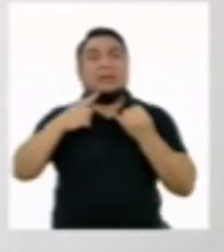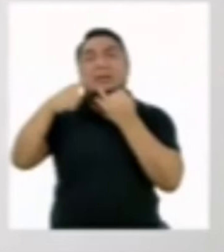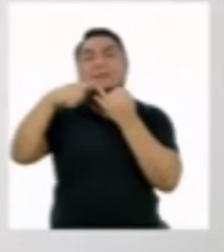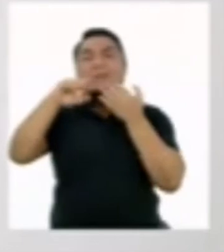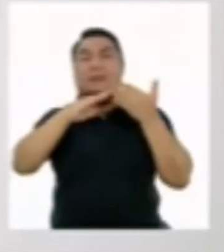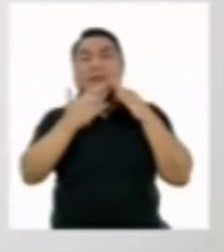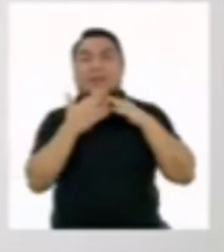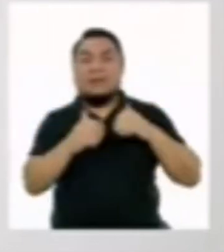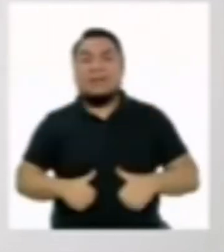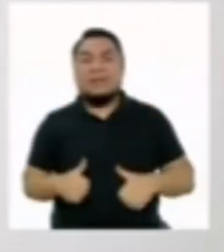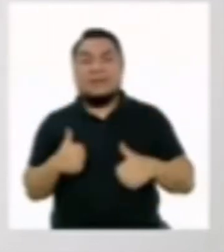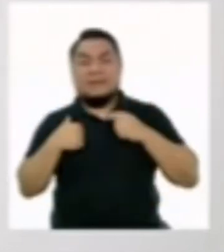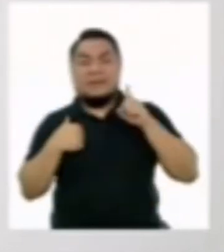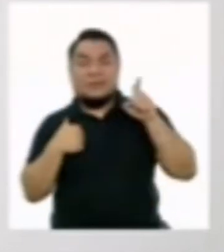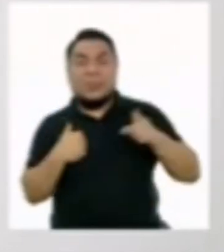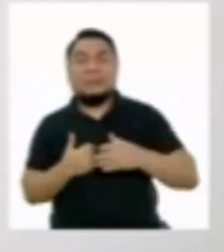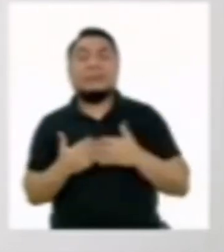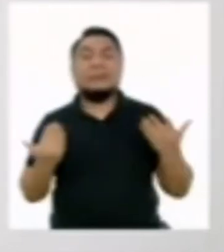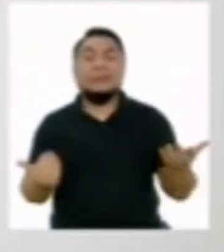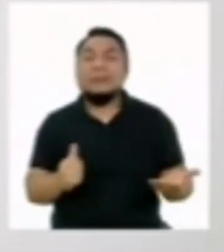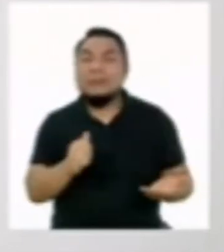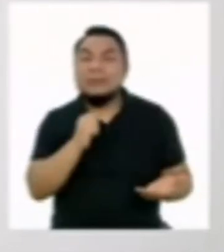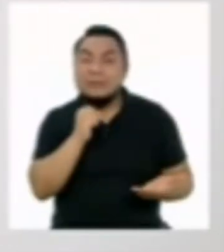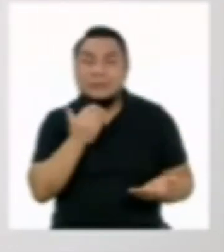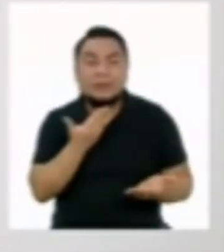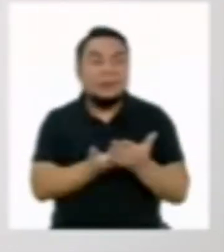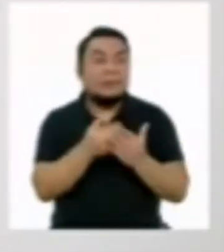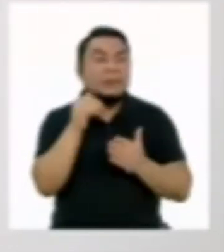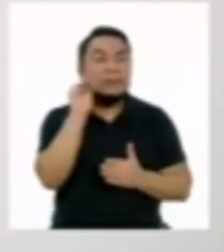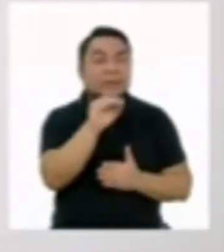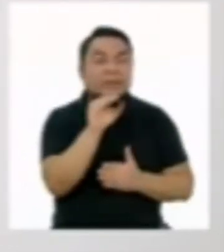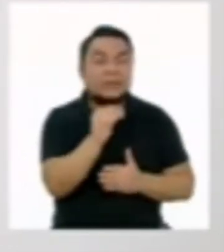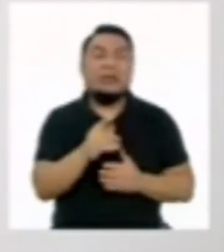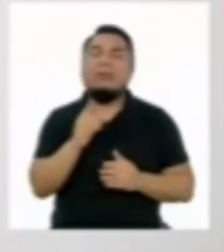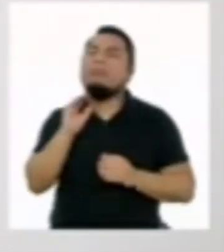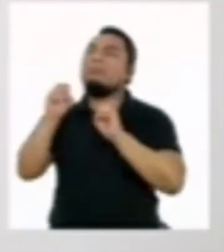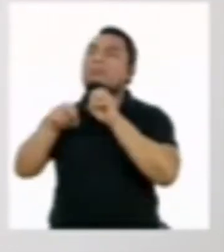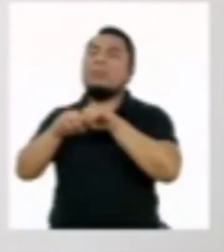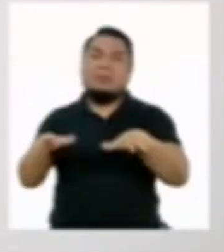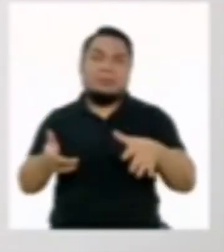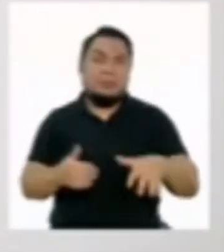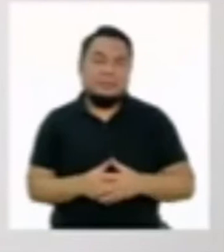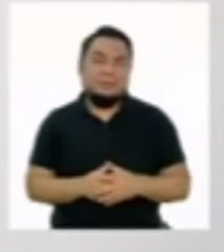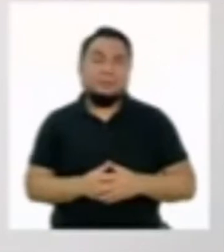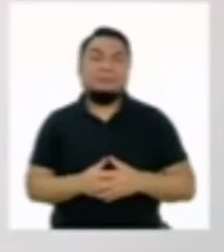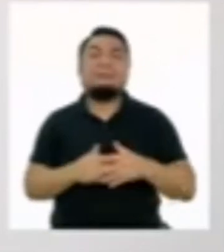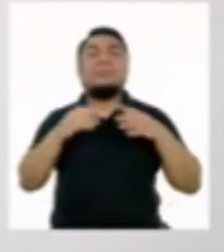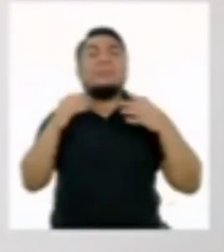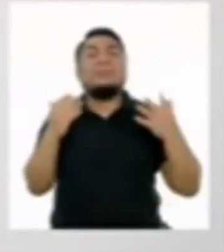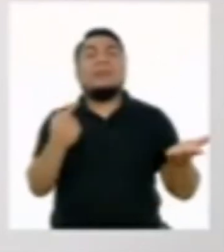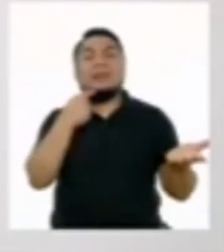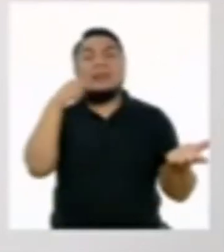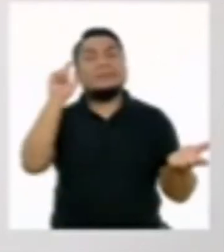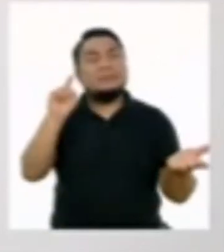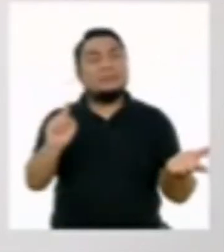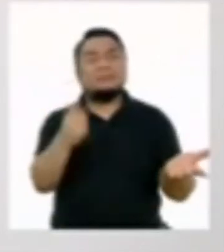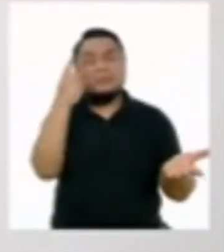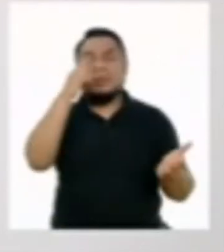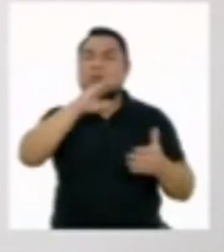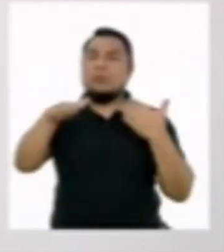diversas comunidades que los habitan, aún sin proponérselo. Si deben de realizarse, deben ser con los más